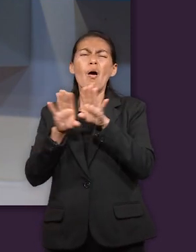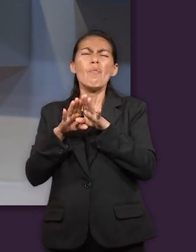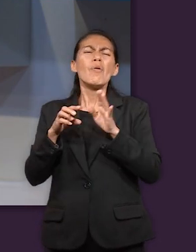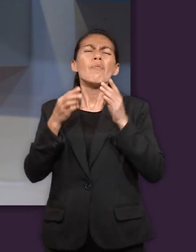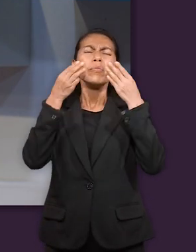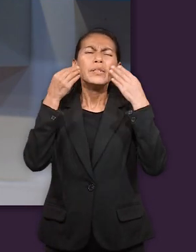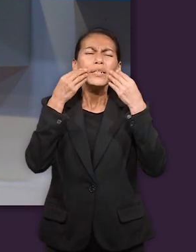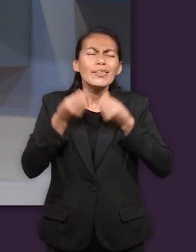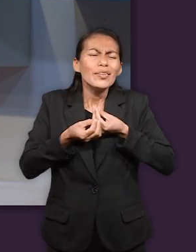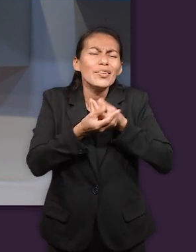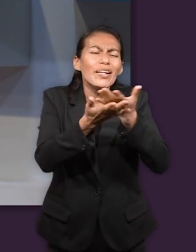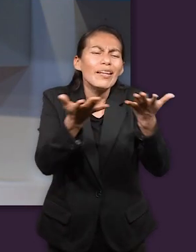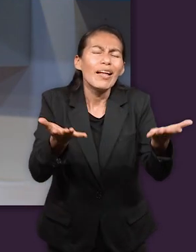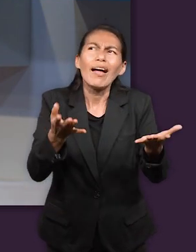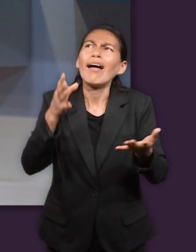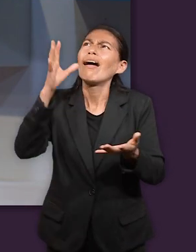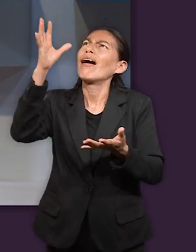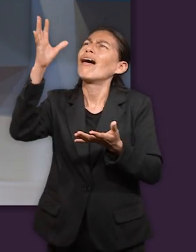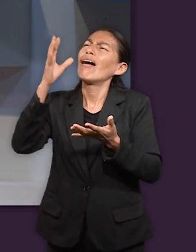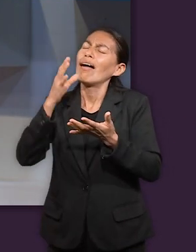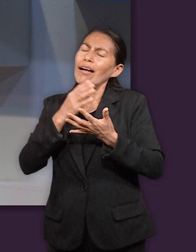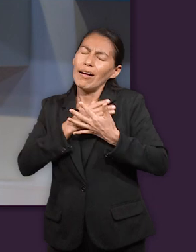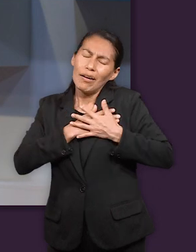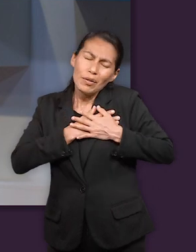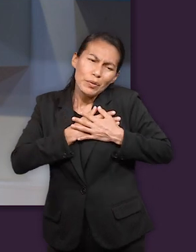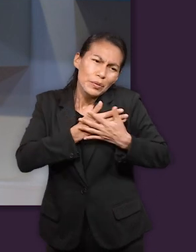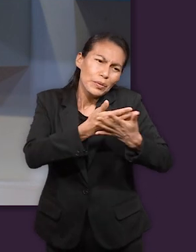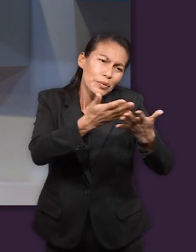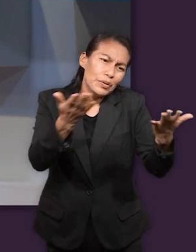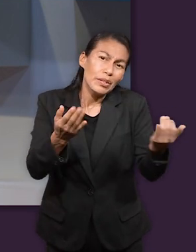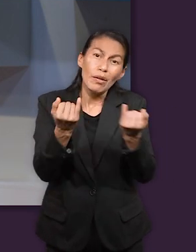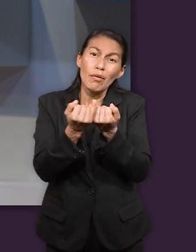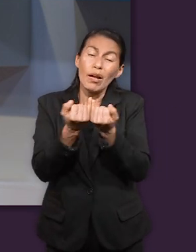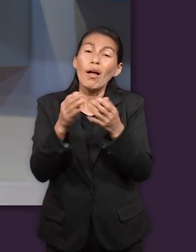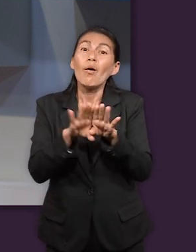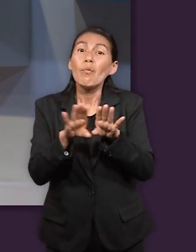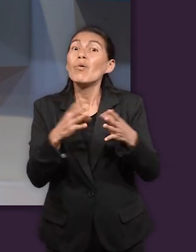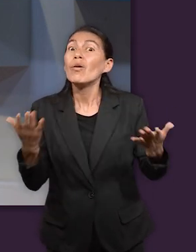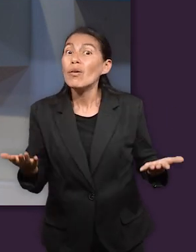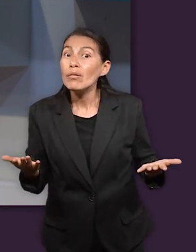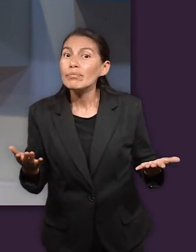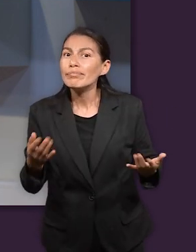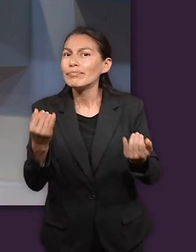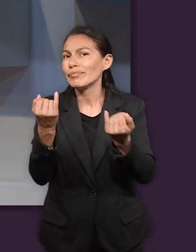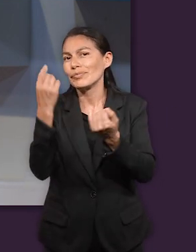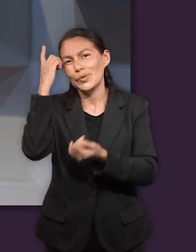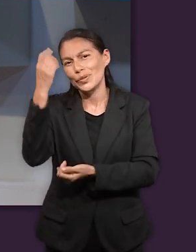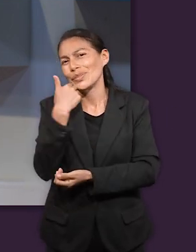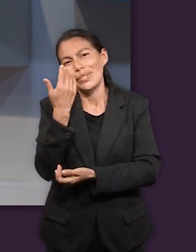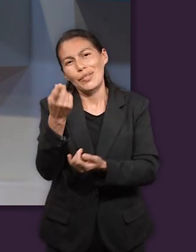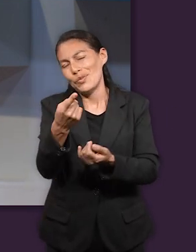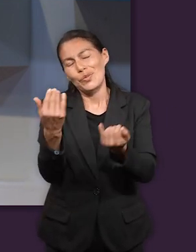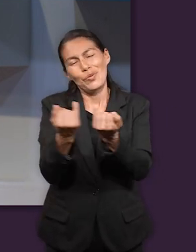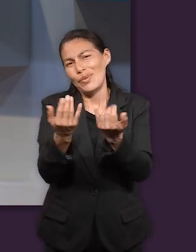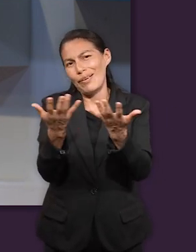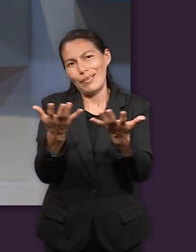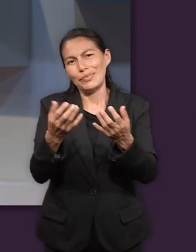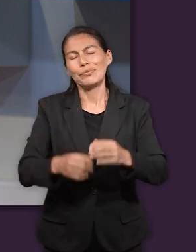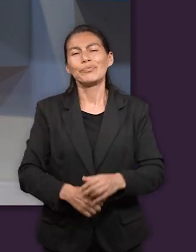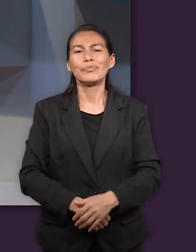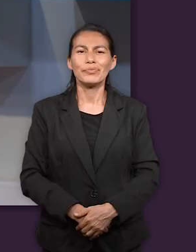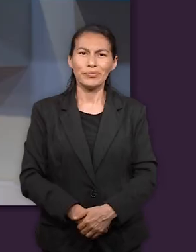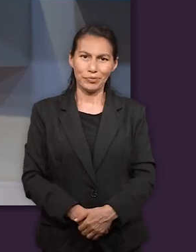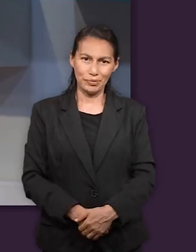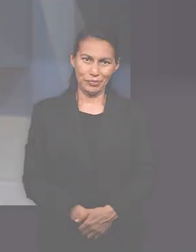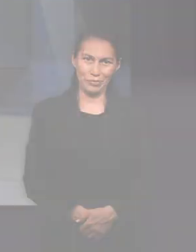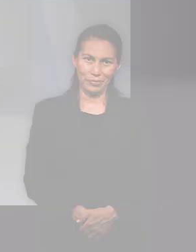hacia nosotros no termina tan bien como con José ojalá que podamos mostrar siempre la misericordia hacia los demás como Dios la